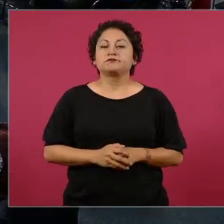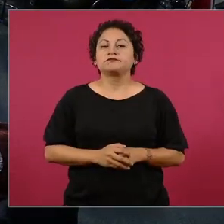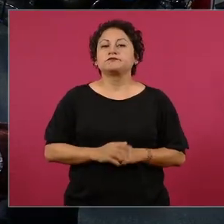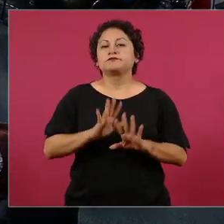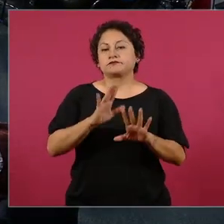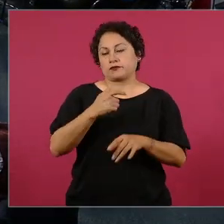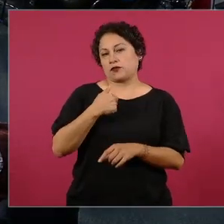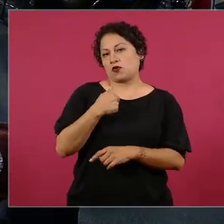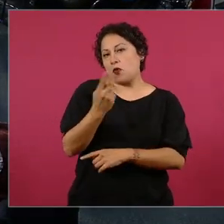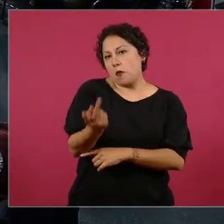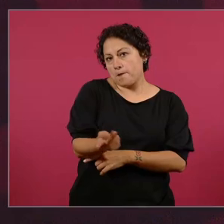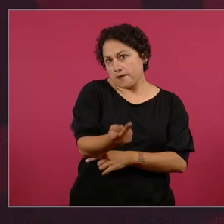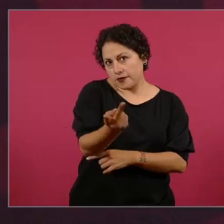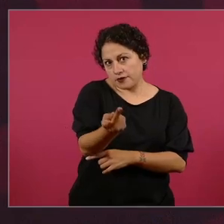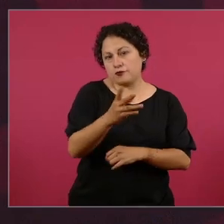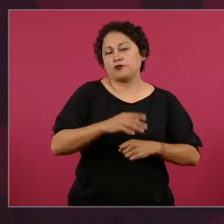mejor